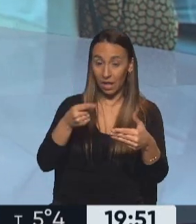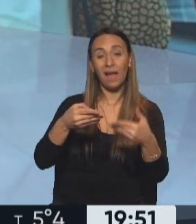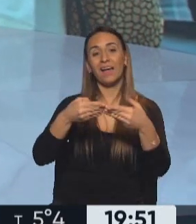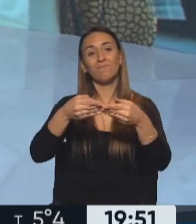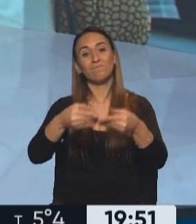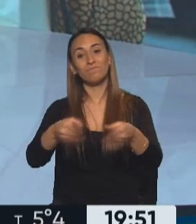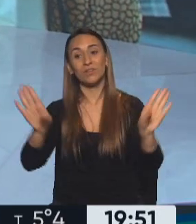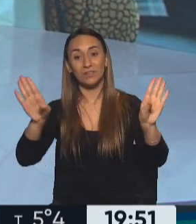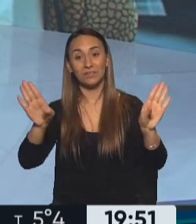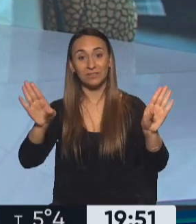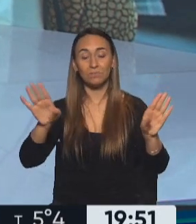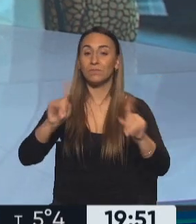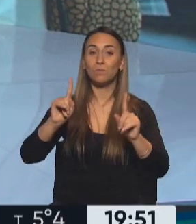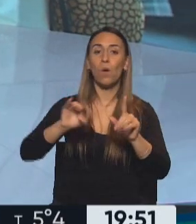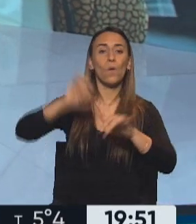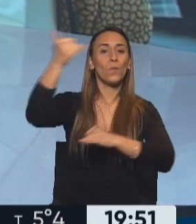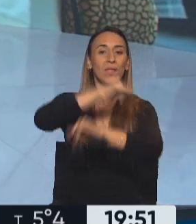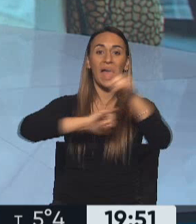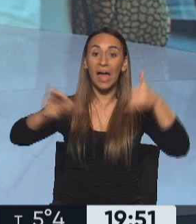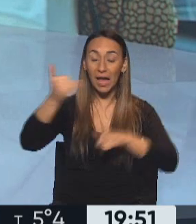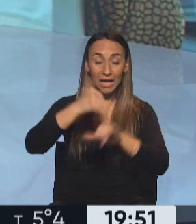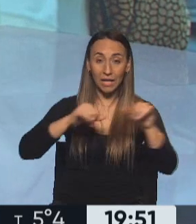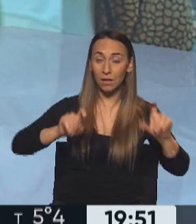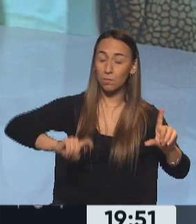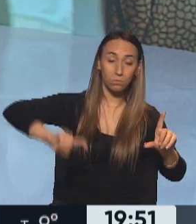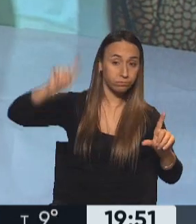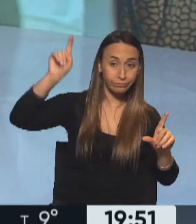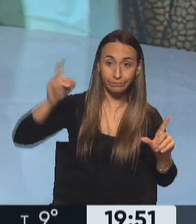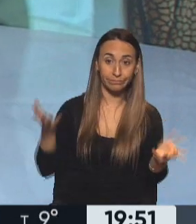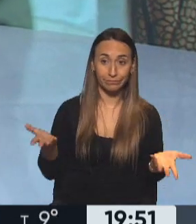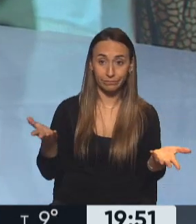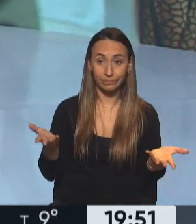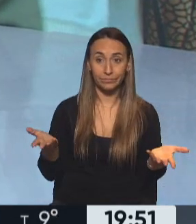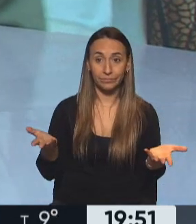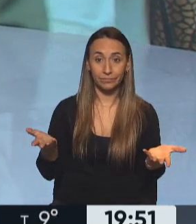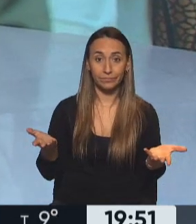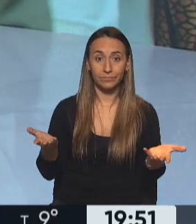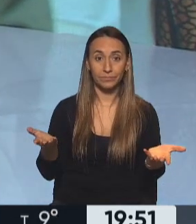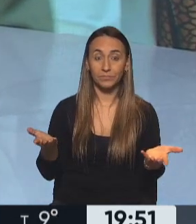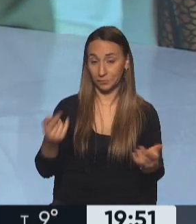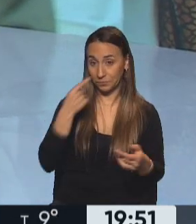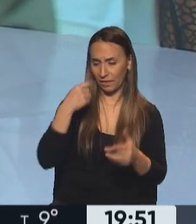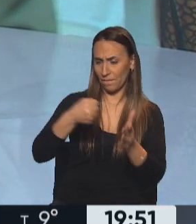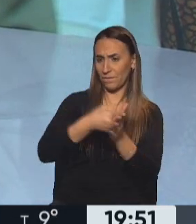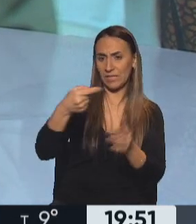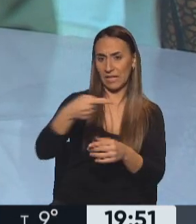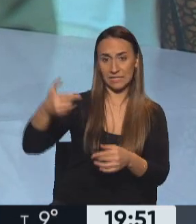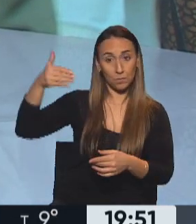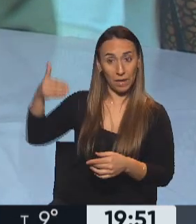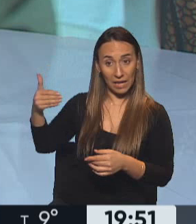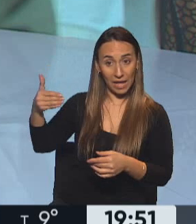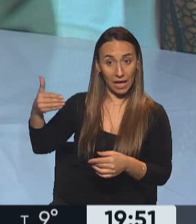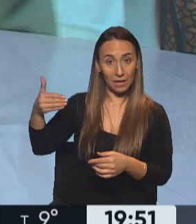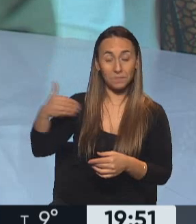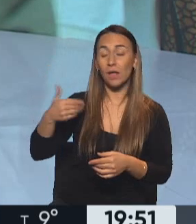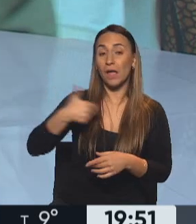de esos viajes. La gente viaja más. Yo no sé por qué la gente... Mire, el fin de semana estuve por